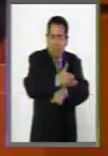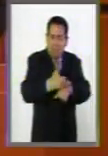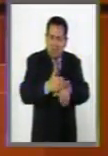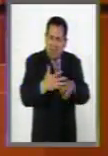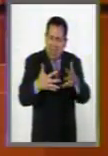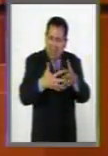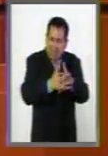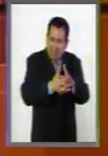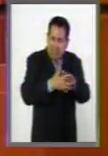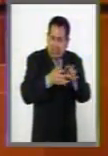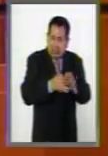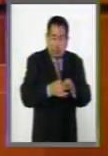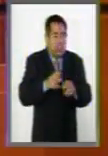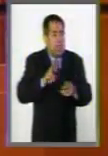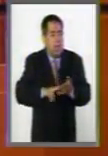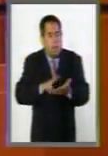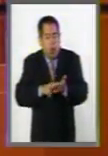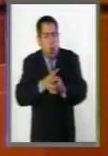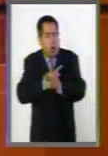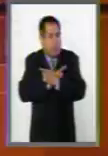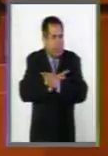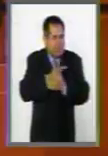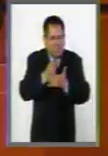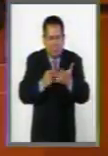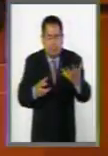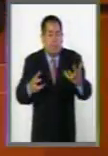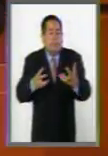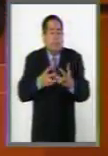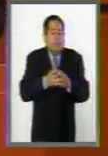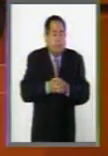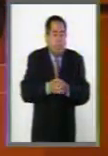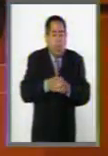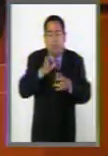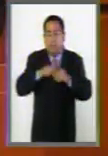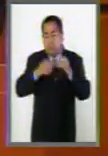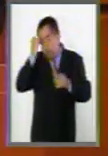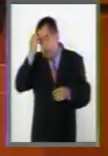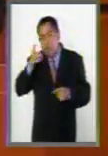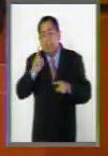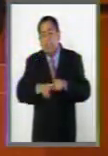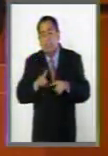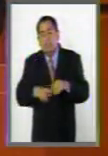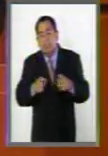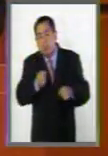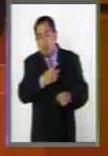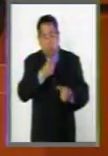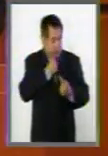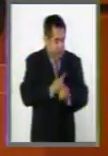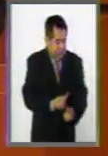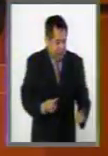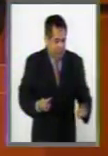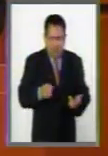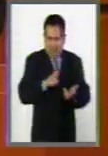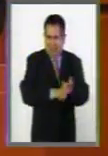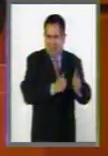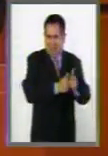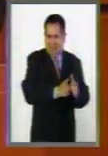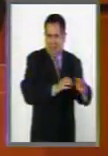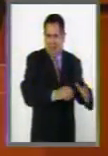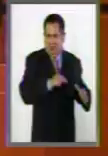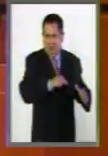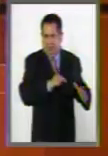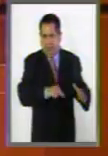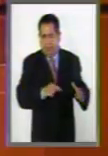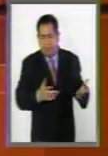Cuando hablamos de valores, cuando señalamos, pues se olvida que también muchos pequeñitos que están ahí es